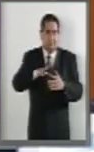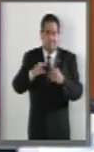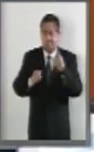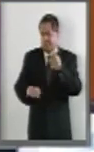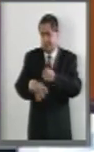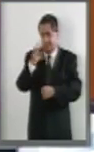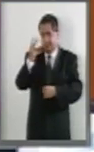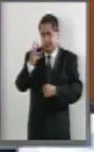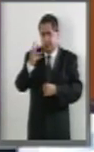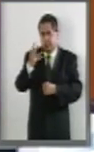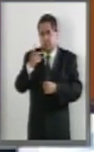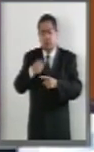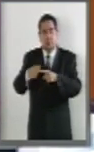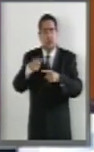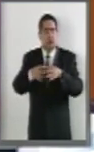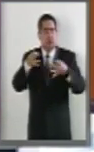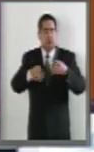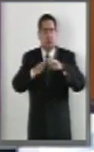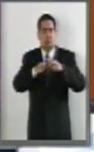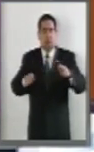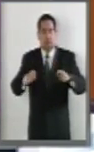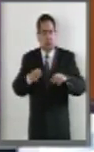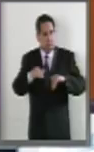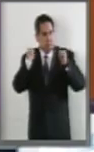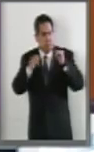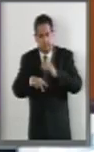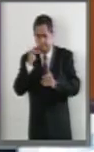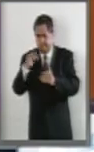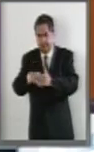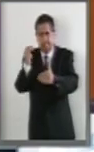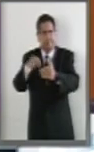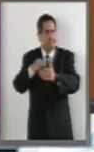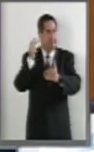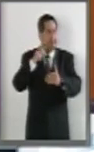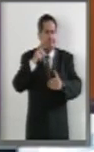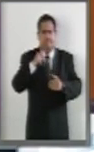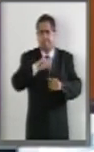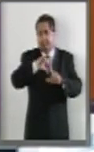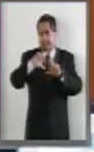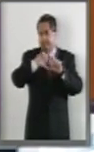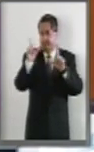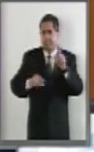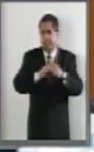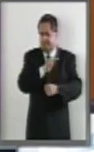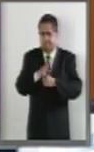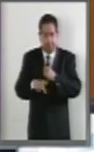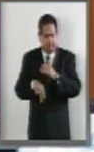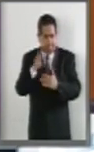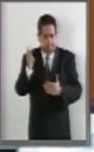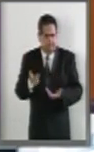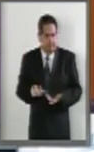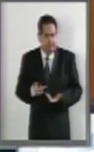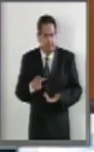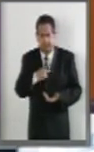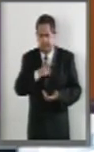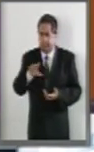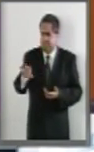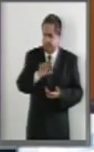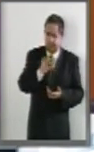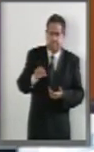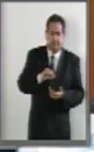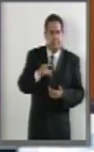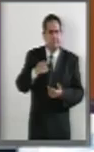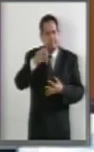magistrados unitarios ausentes en nuestro país y es necesario que podamos nombrar magistrados